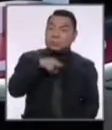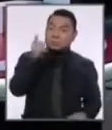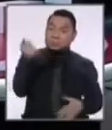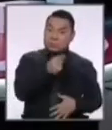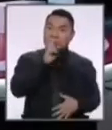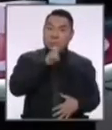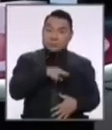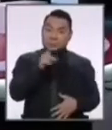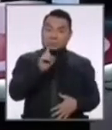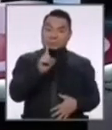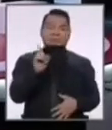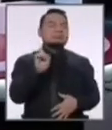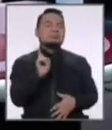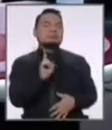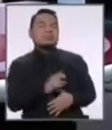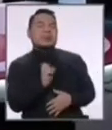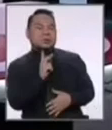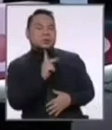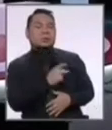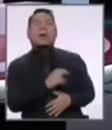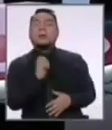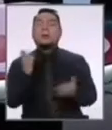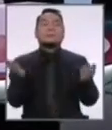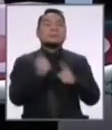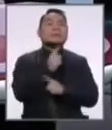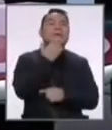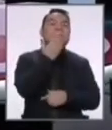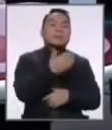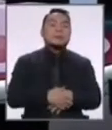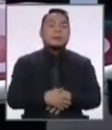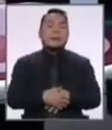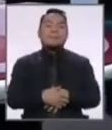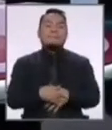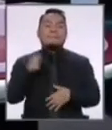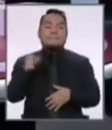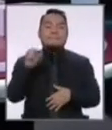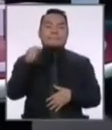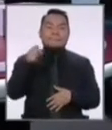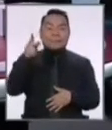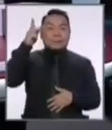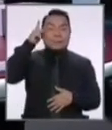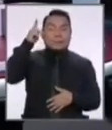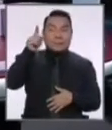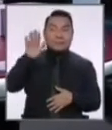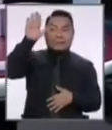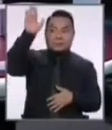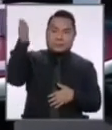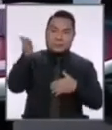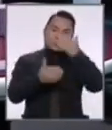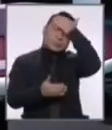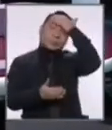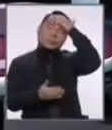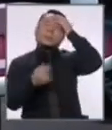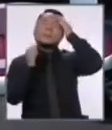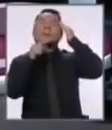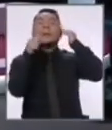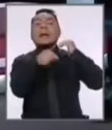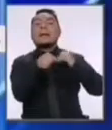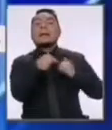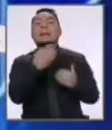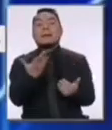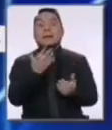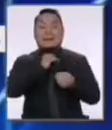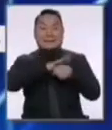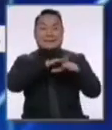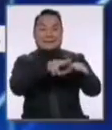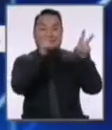Responde. Pasamos. ¿Quién más sigue? Señora Keiko. Señor Keiko. También había levantado la mano. Adelante. Con referencia